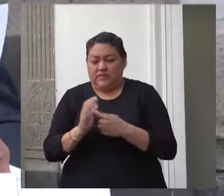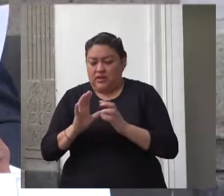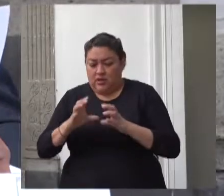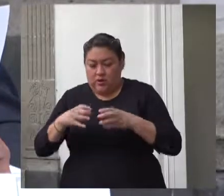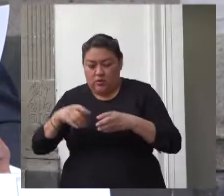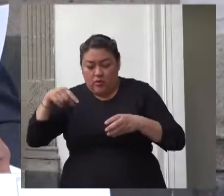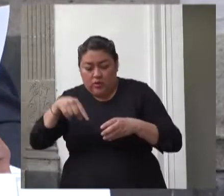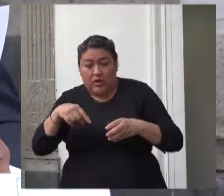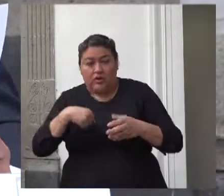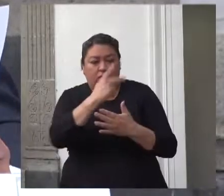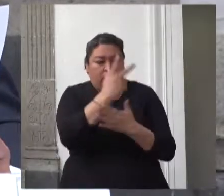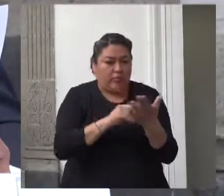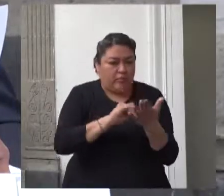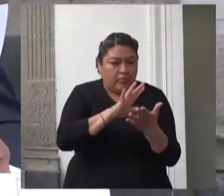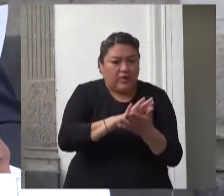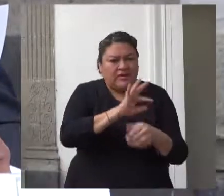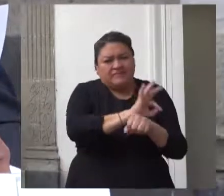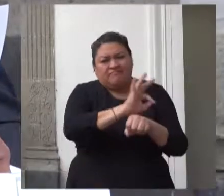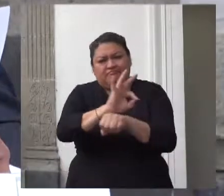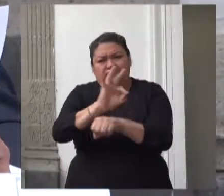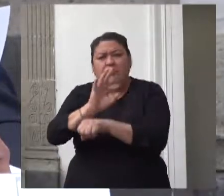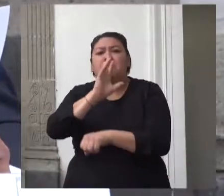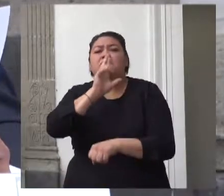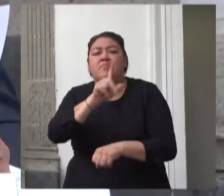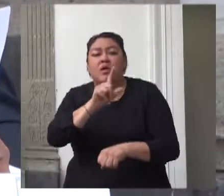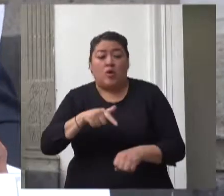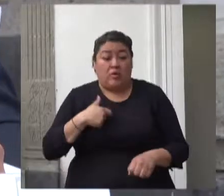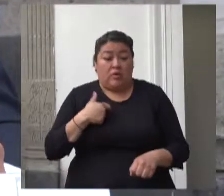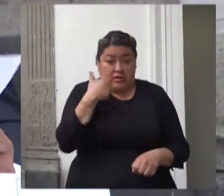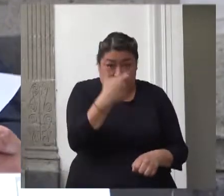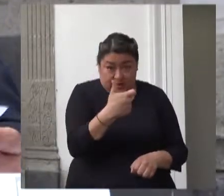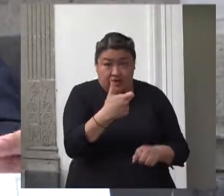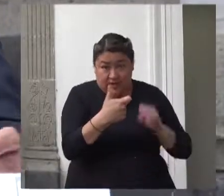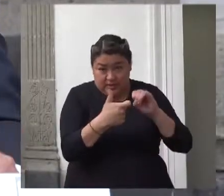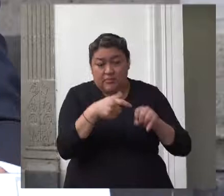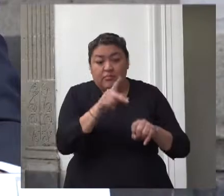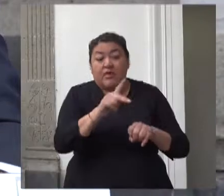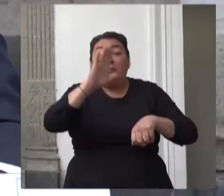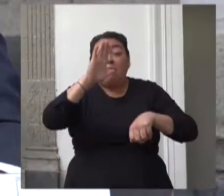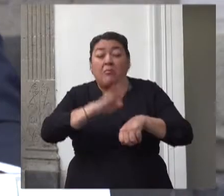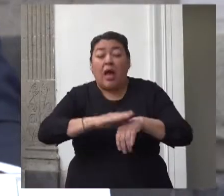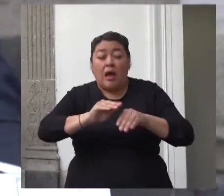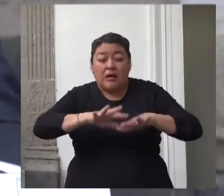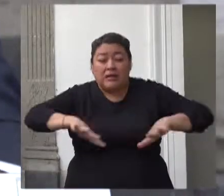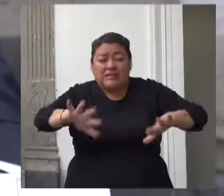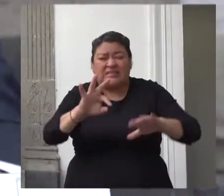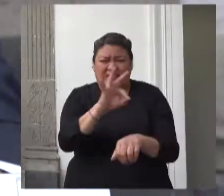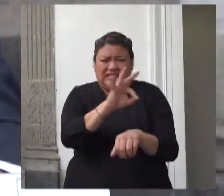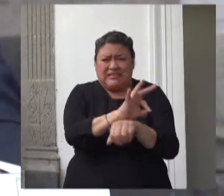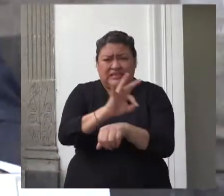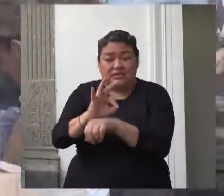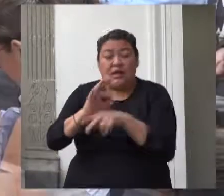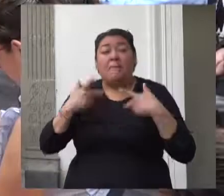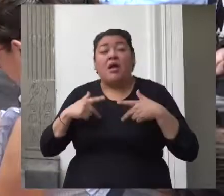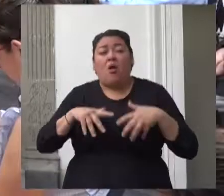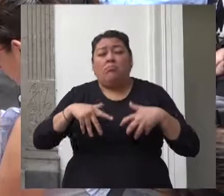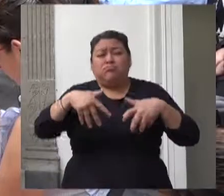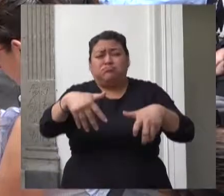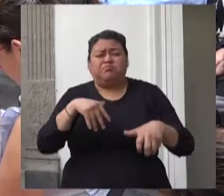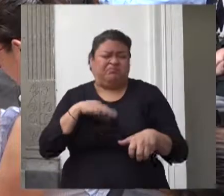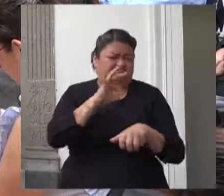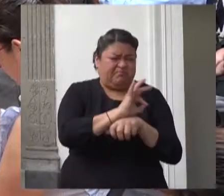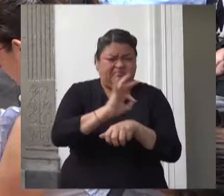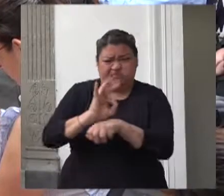beneficios superiores a sus costos y el máximo beneficio para la sociedad cuando